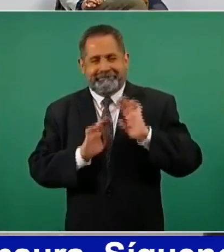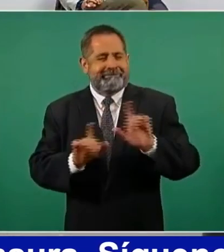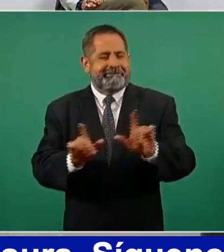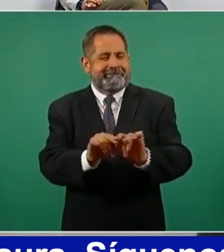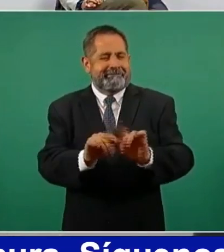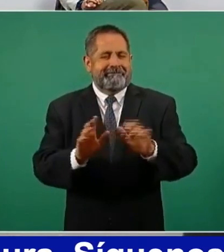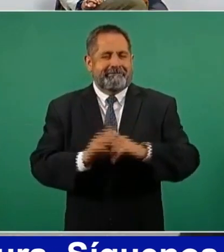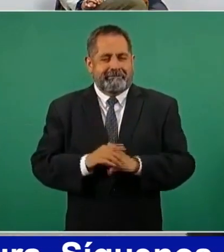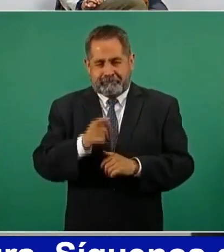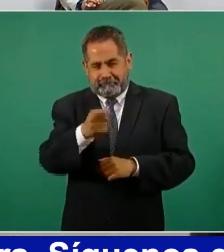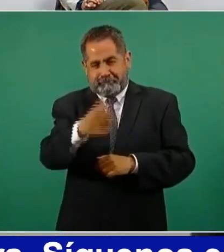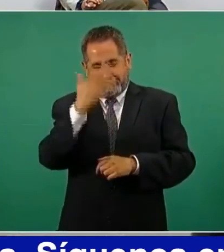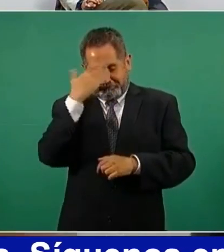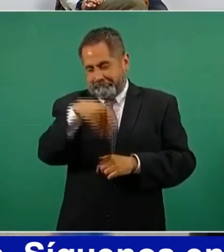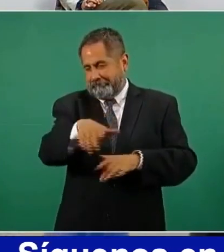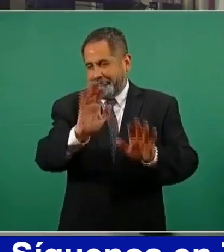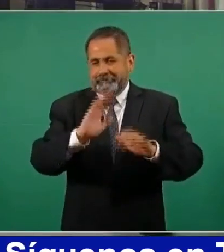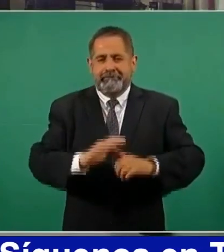Hasta ahí la dejamos.